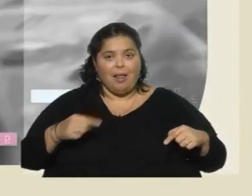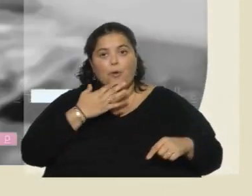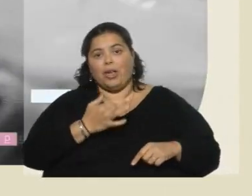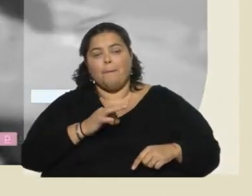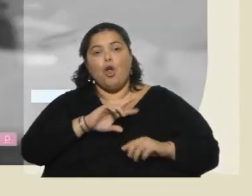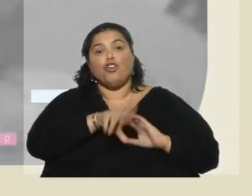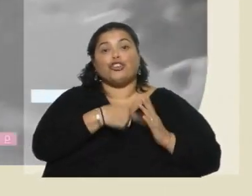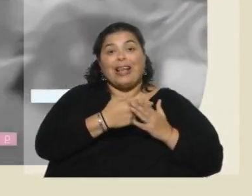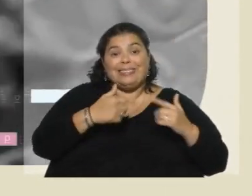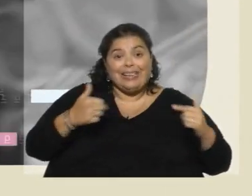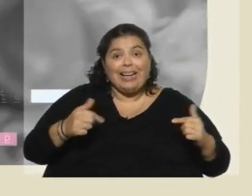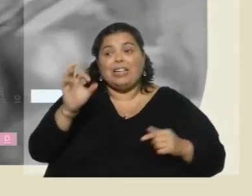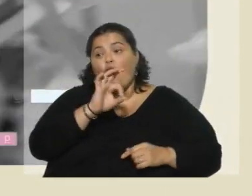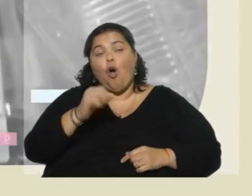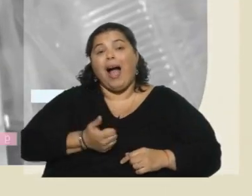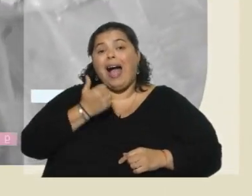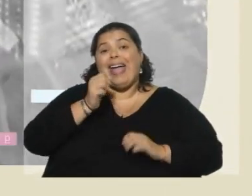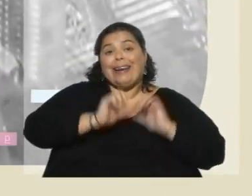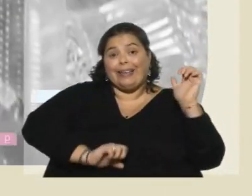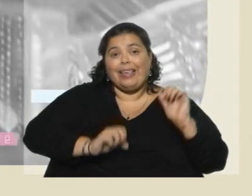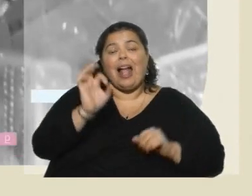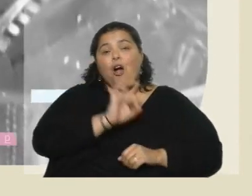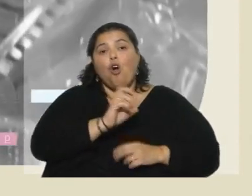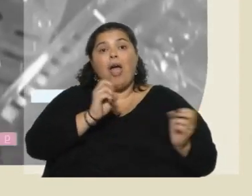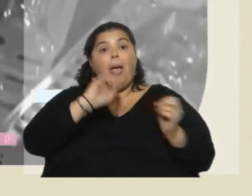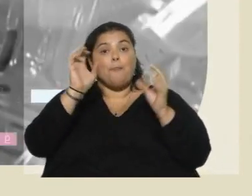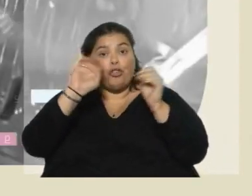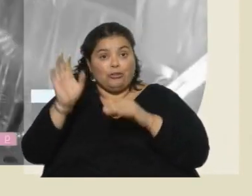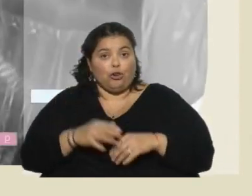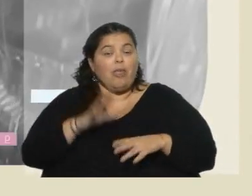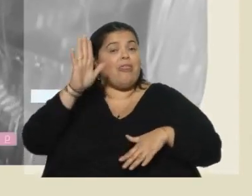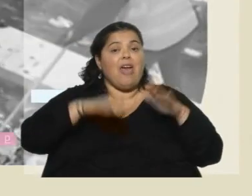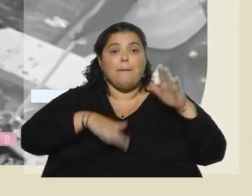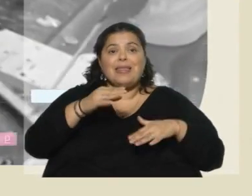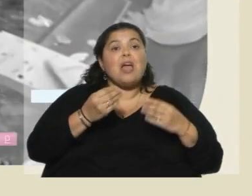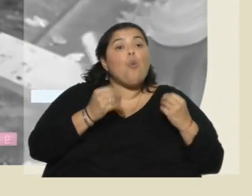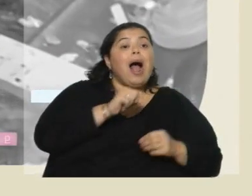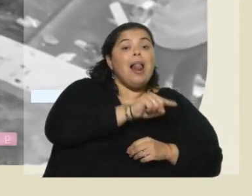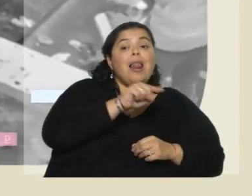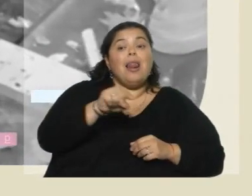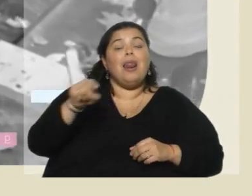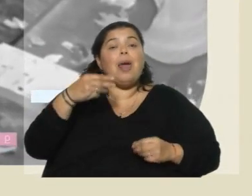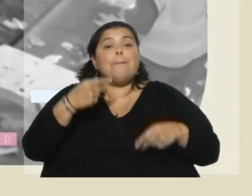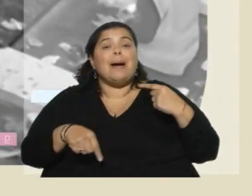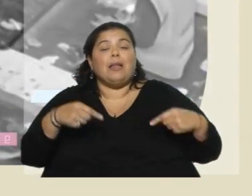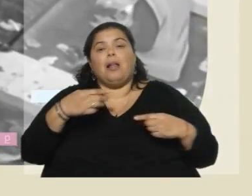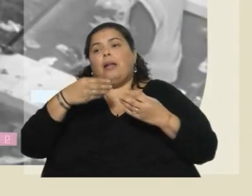reciclaje, en otros el aprovechamiento energético o incluso la exportación, por ejemplo. Dependiendo del material, de la cantidad que se